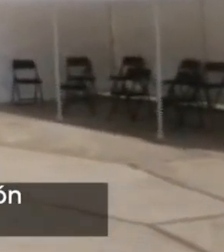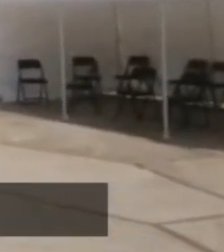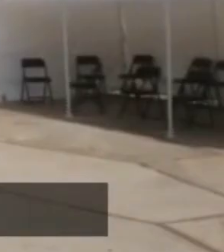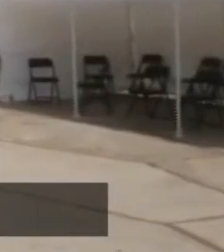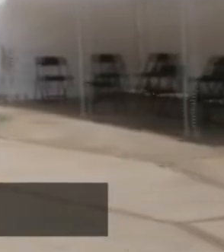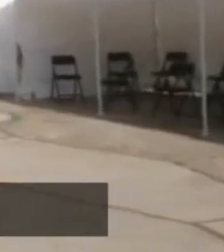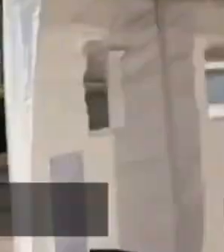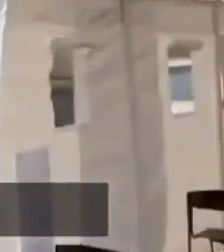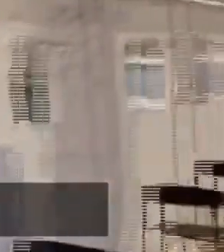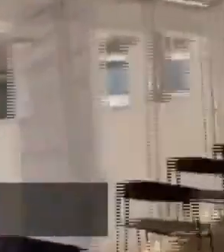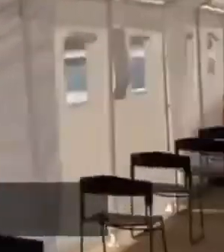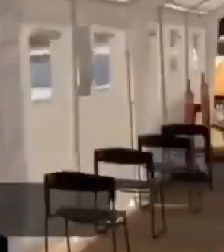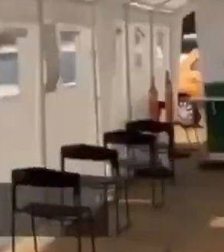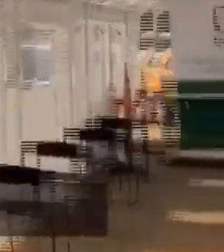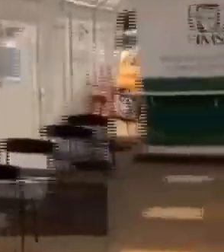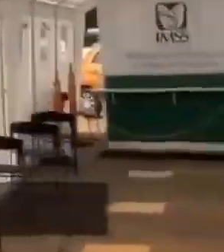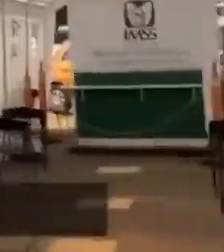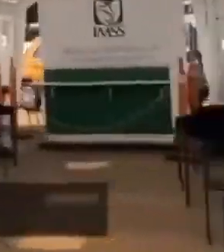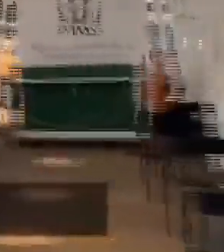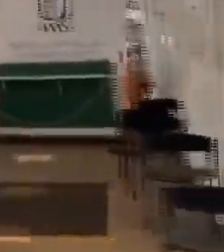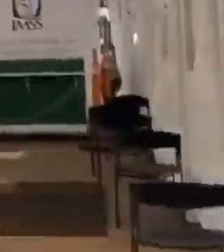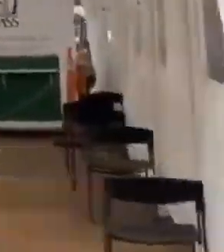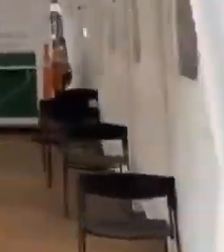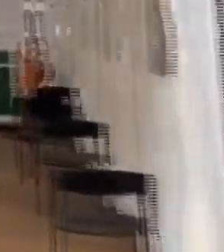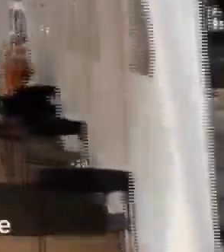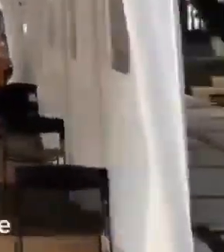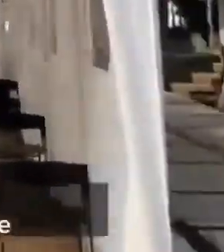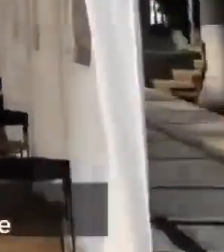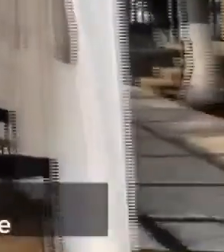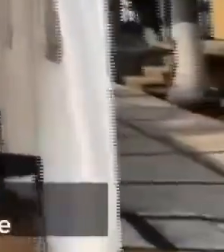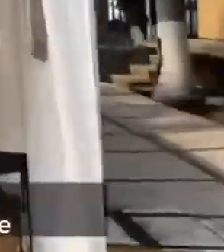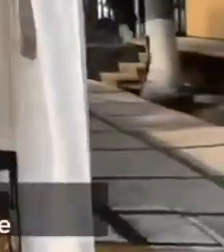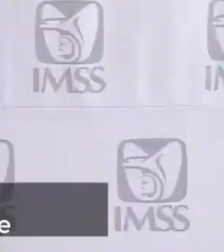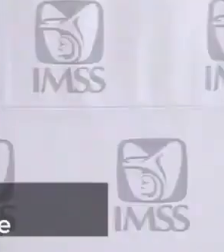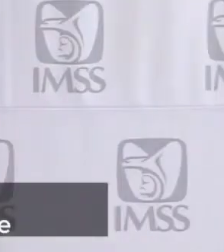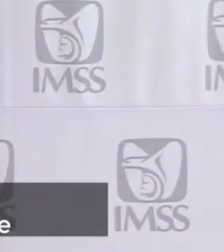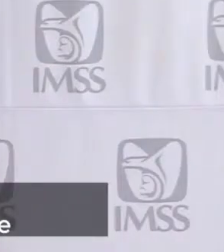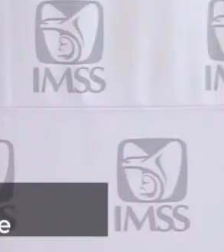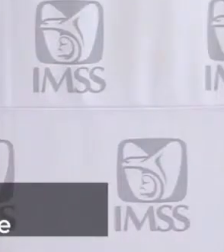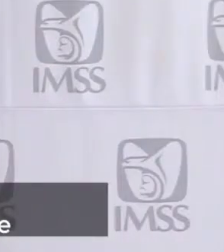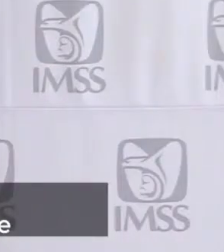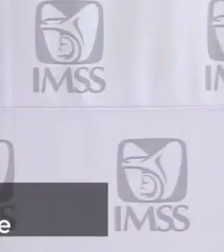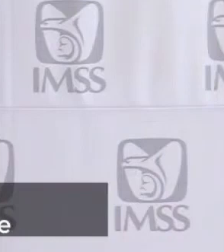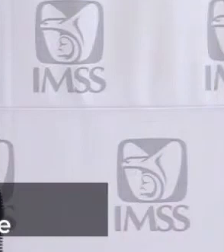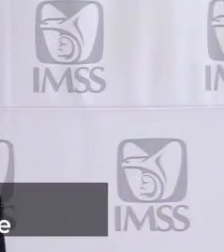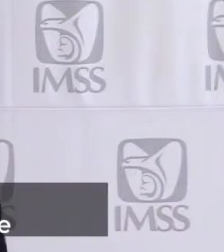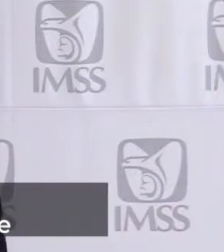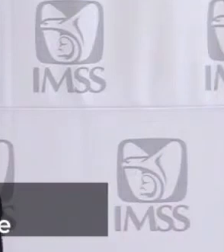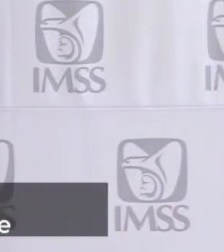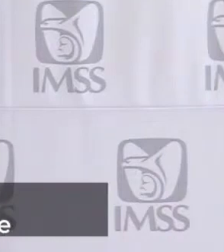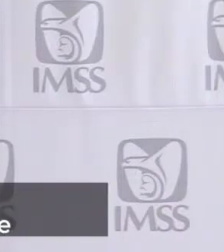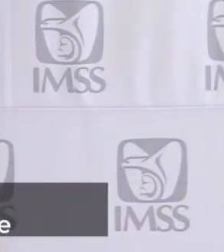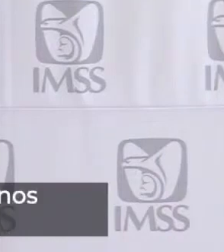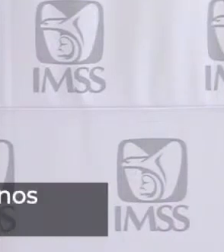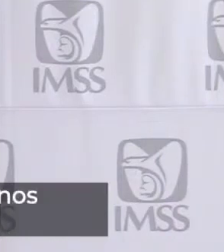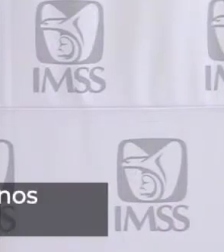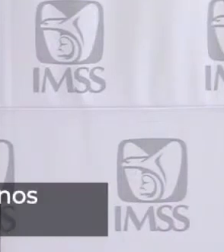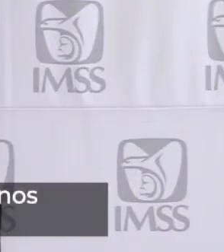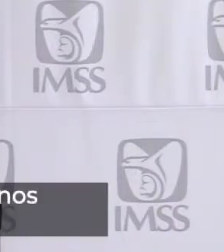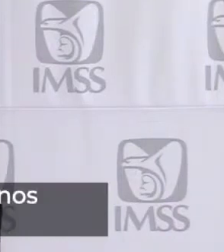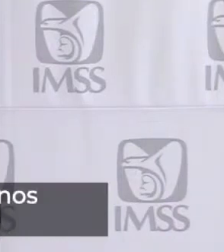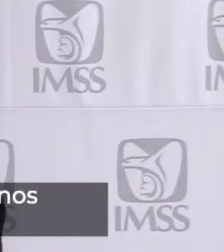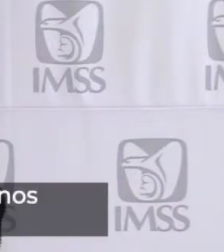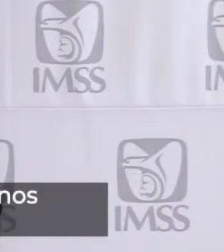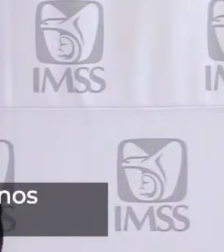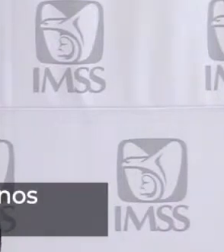el familiar. Se les va a proporcionar el estado de salud del paciente y nuestras compañeras técnicas de orientación y atención al derecho ambiente les